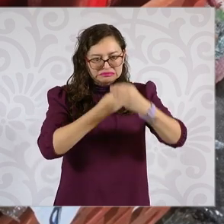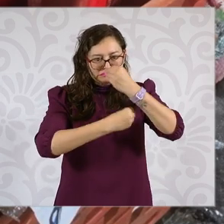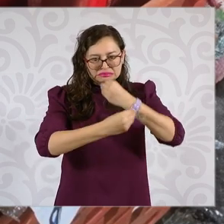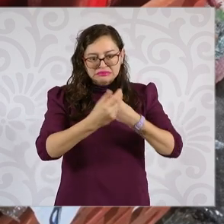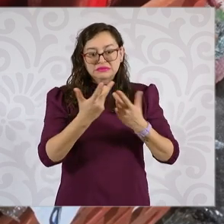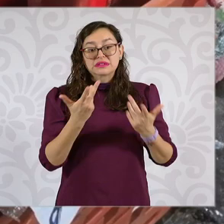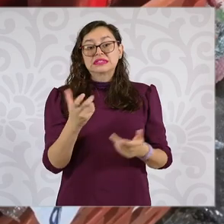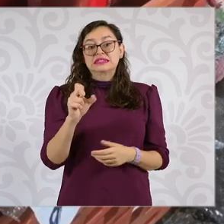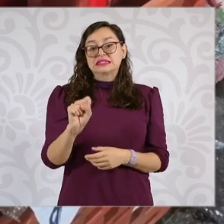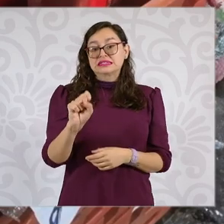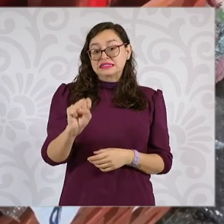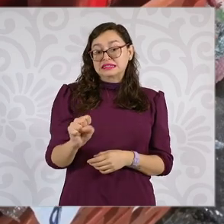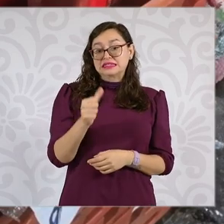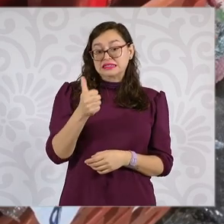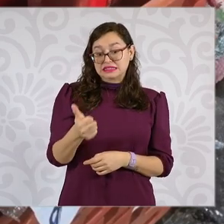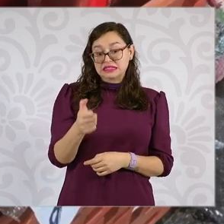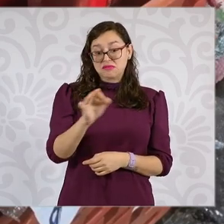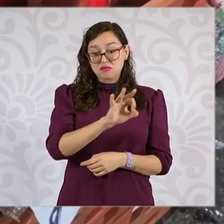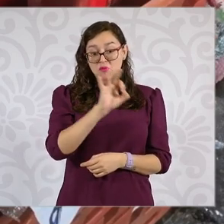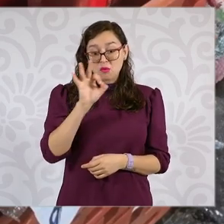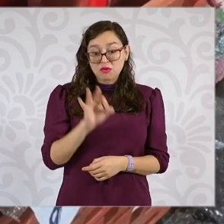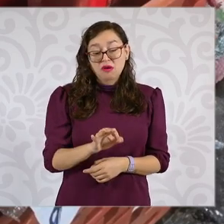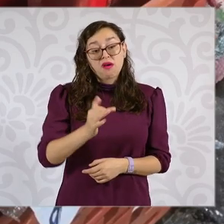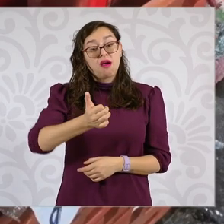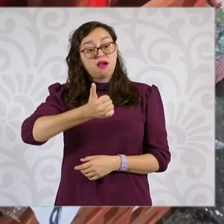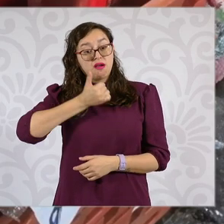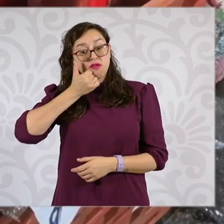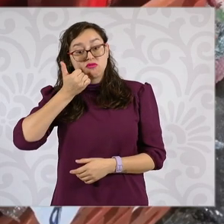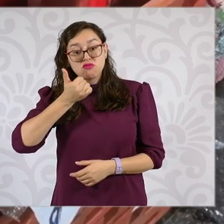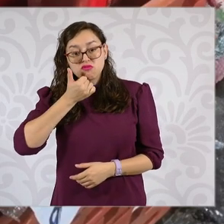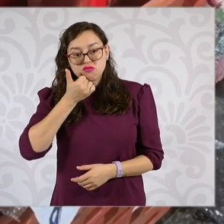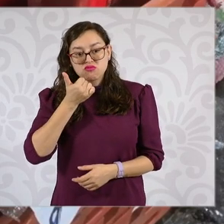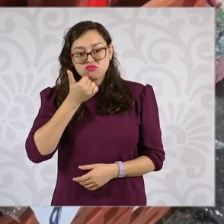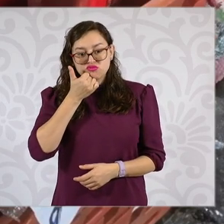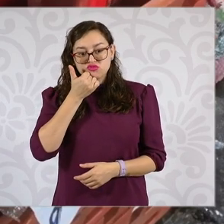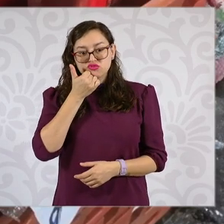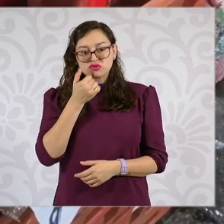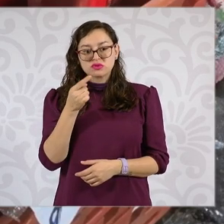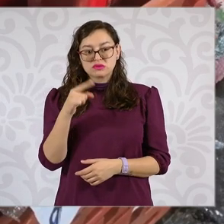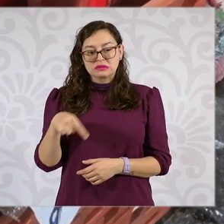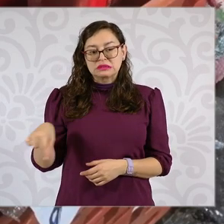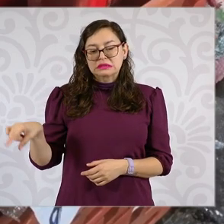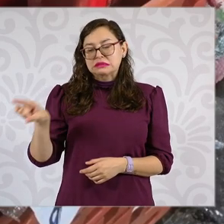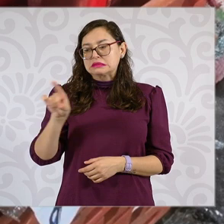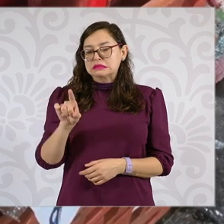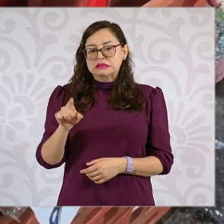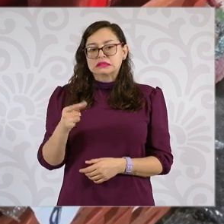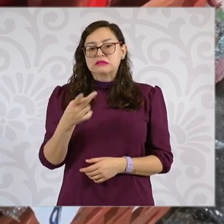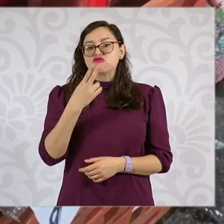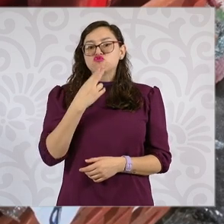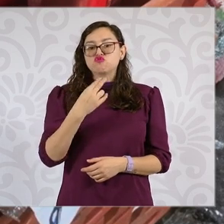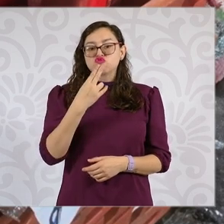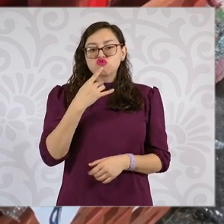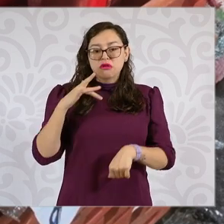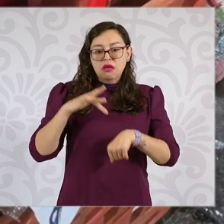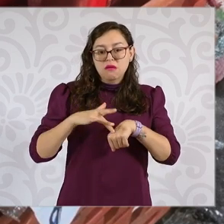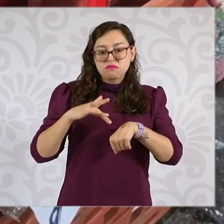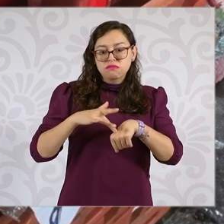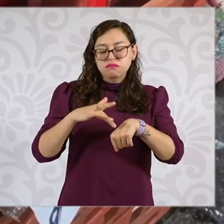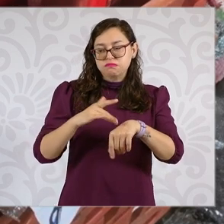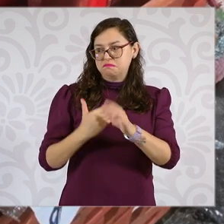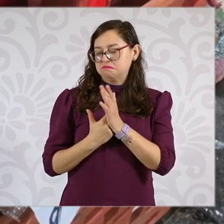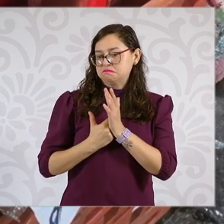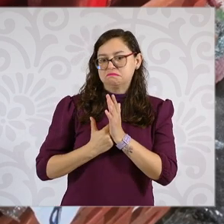el 66 por ciento de la población escolar, supera el límite máximo recomendado por la